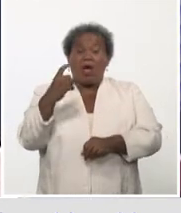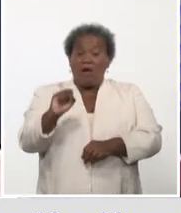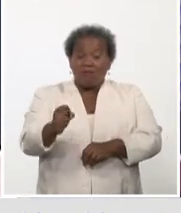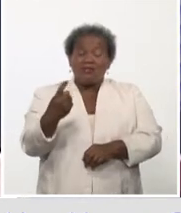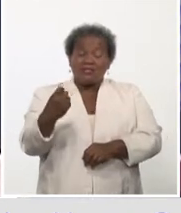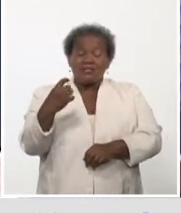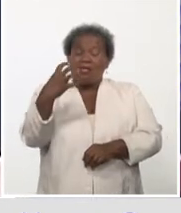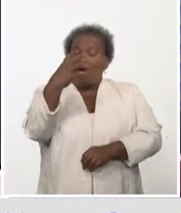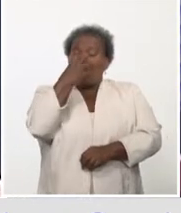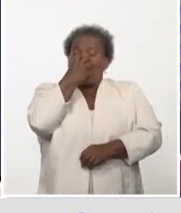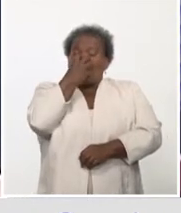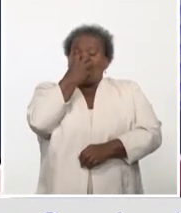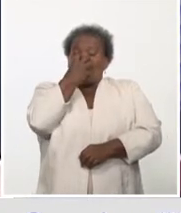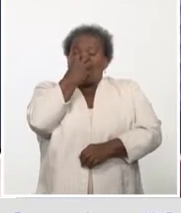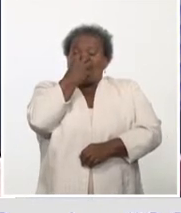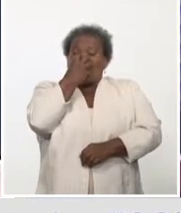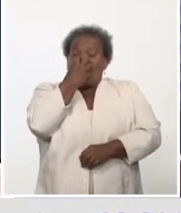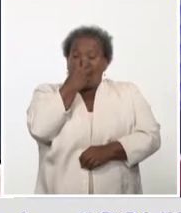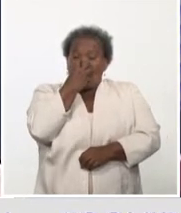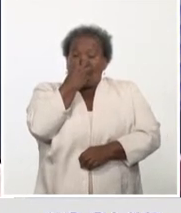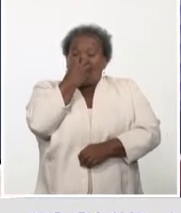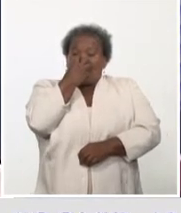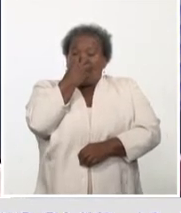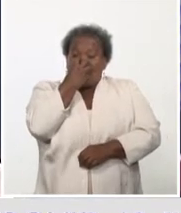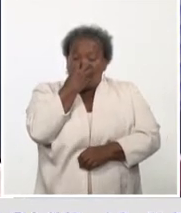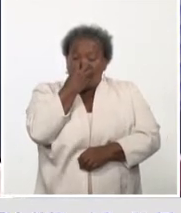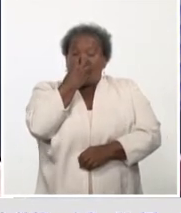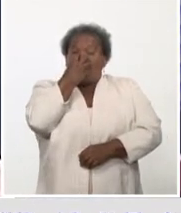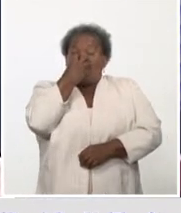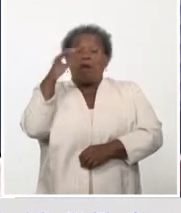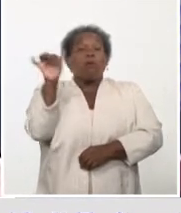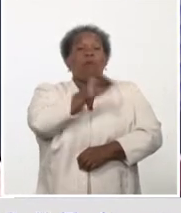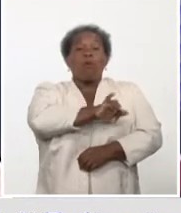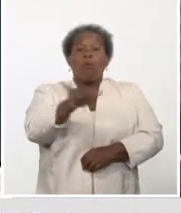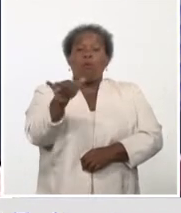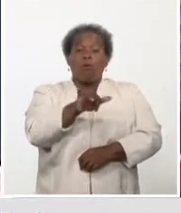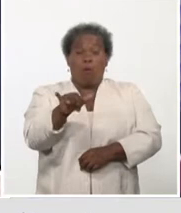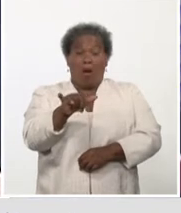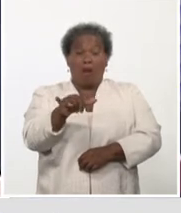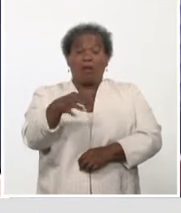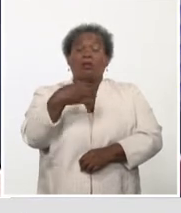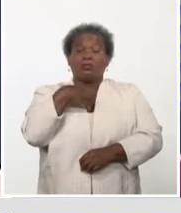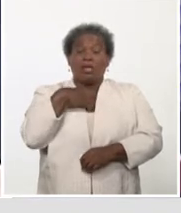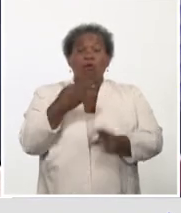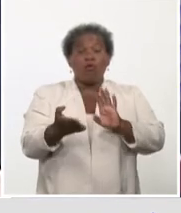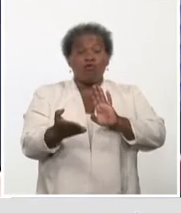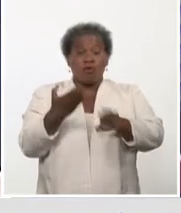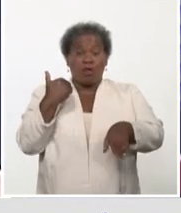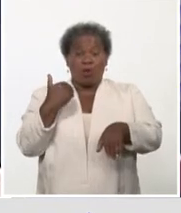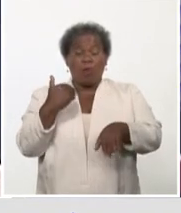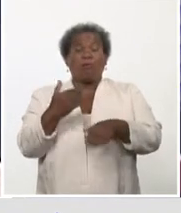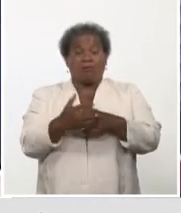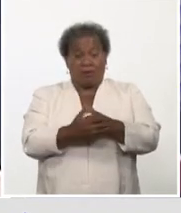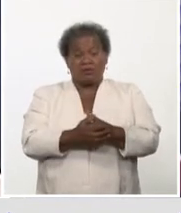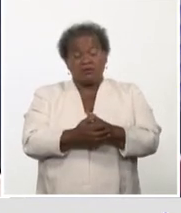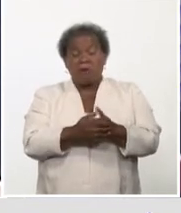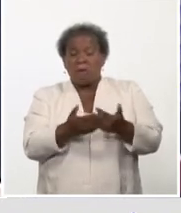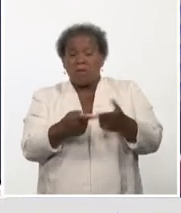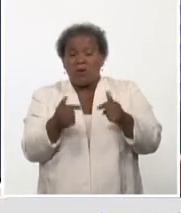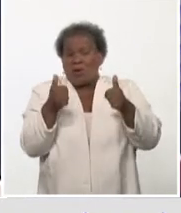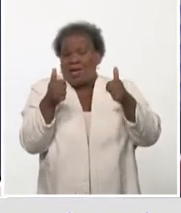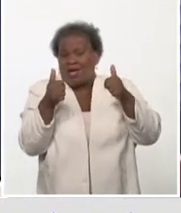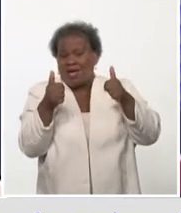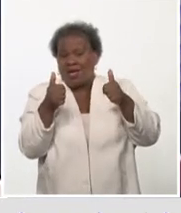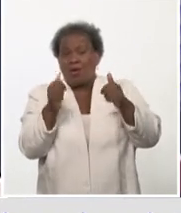Y, por supuesto, y la que también, es decir, tenemos una recuperación importante también de estas pacientes, pero mucho